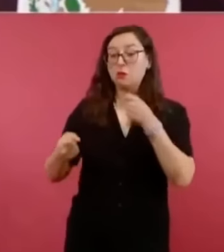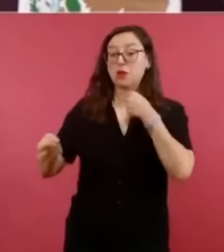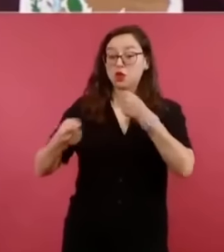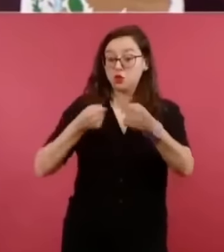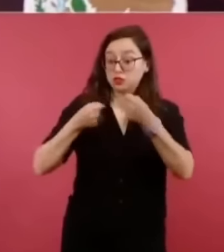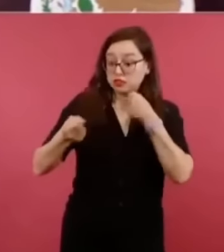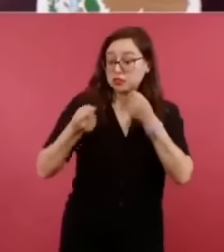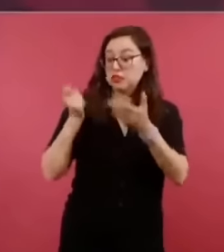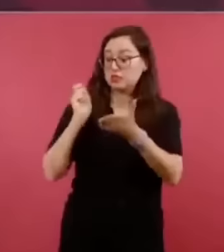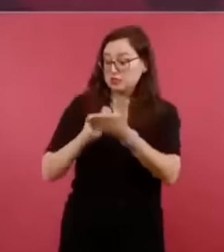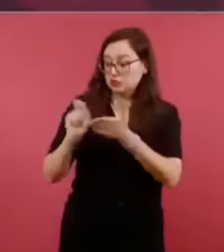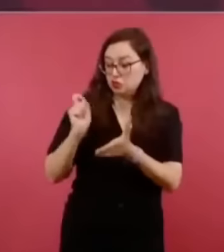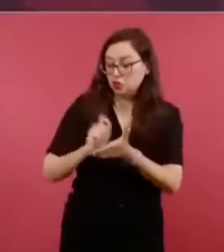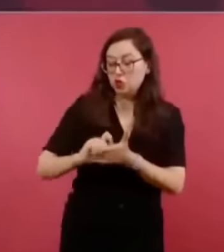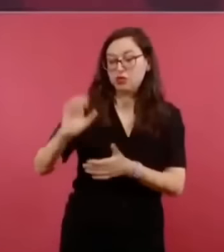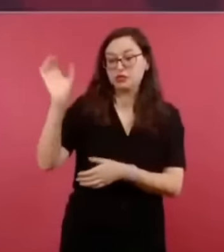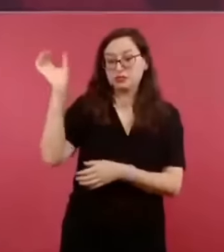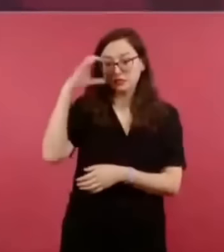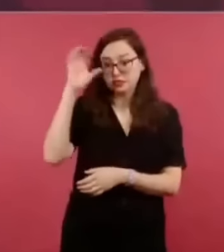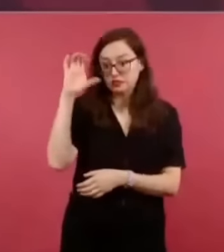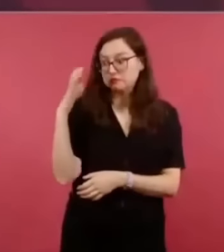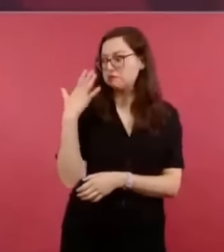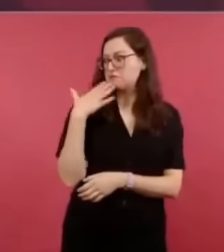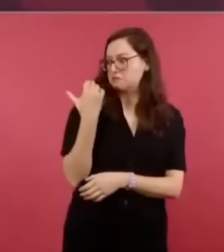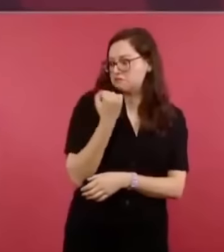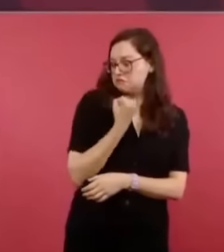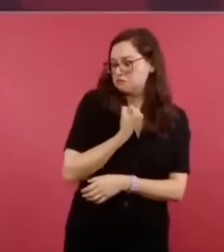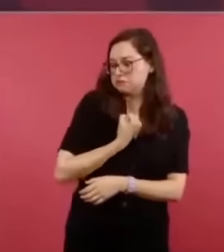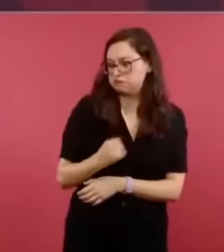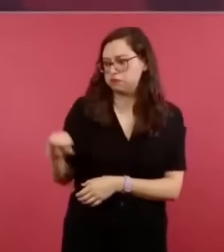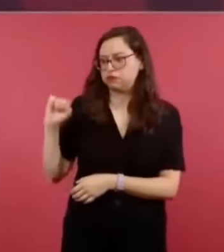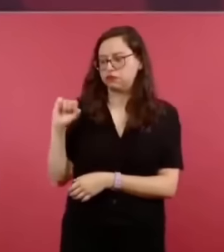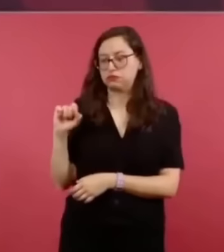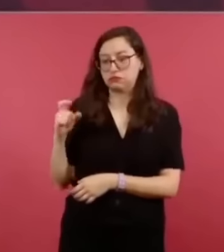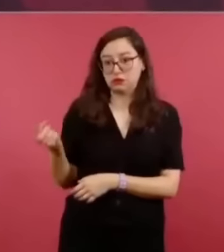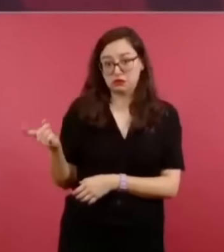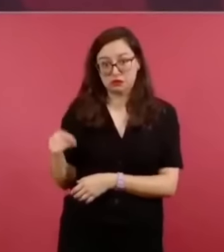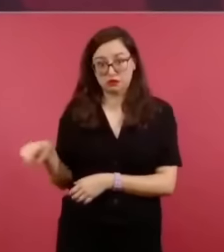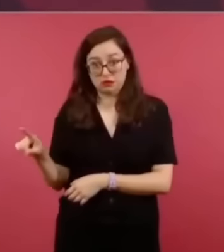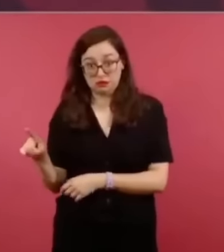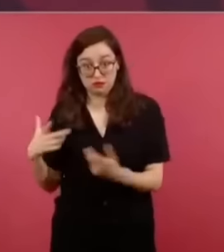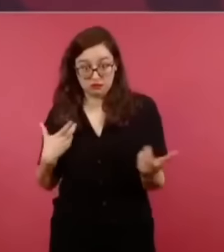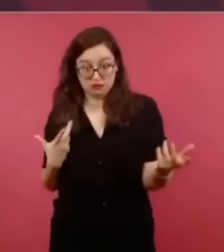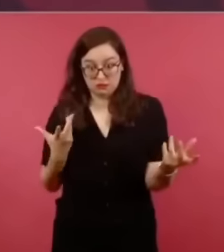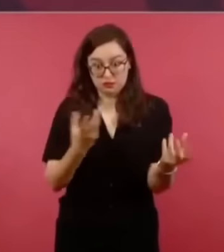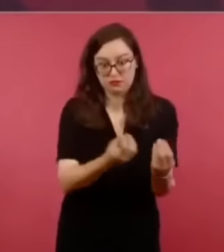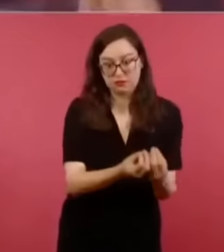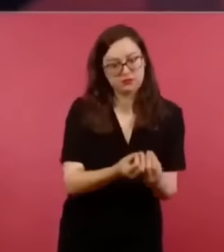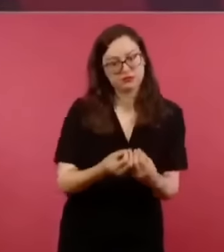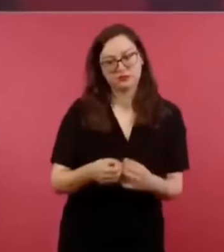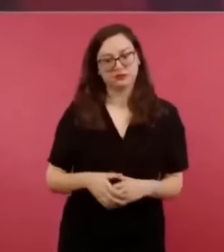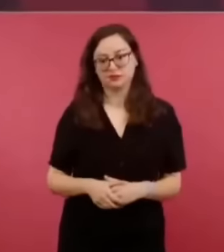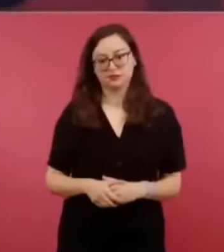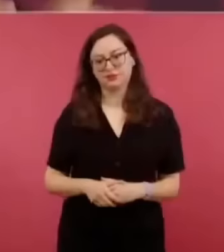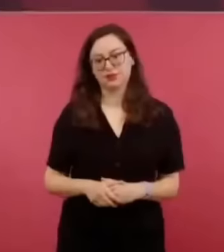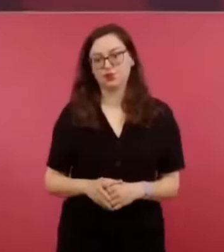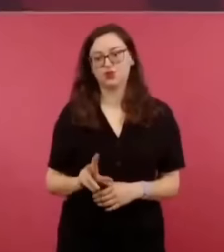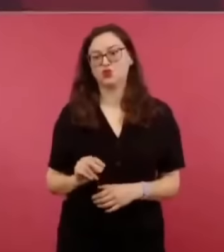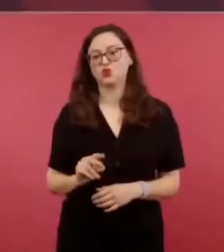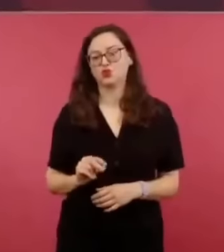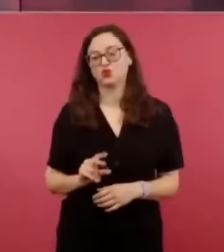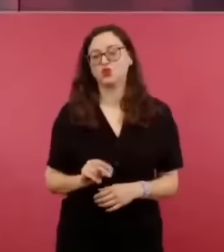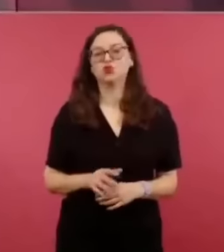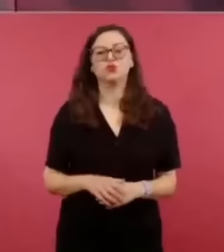nada más que no pertenecen a estos grupos, no tienen que ver con el grupo